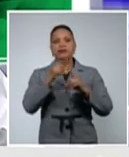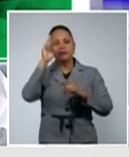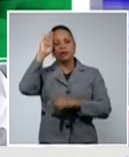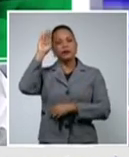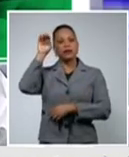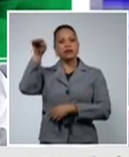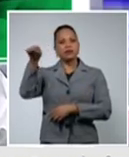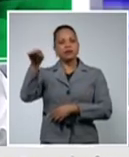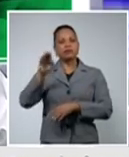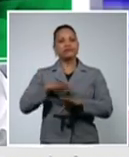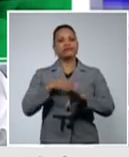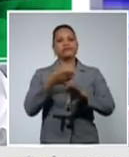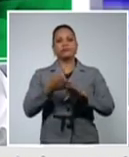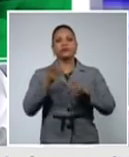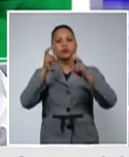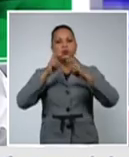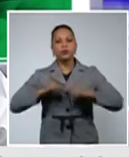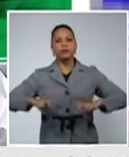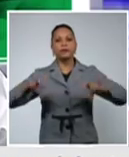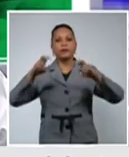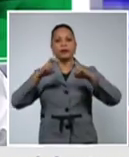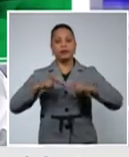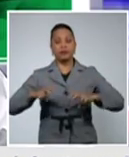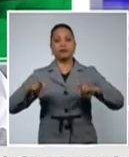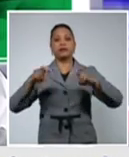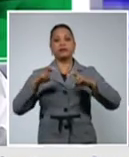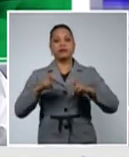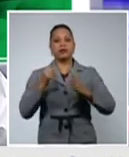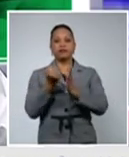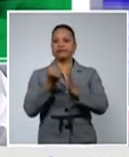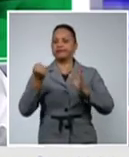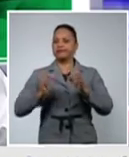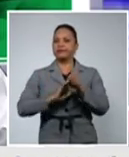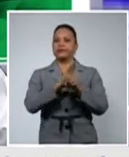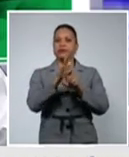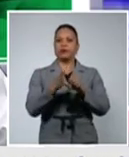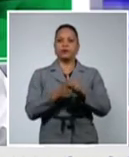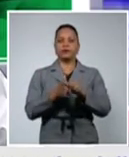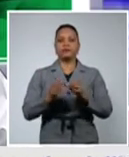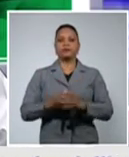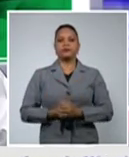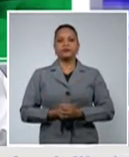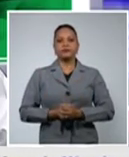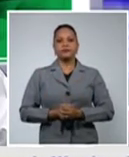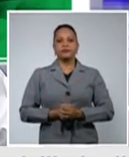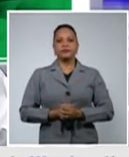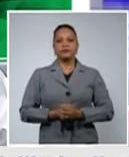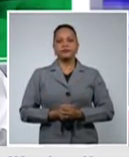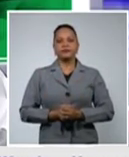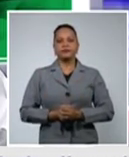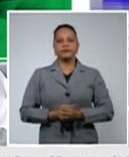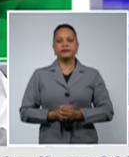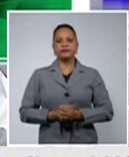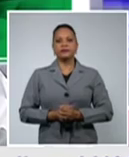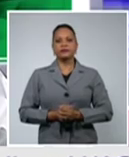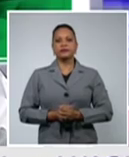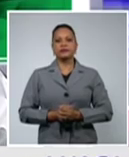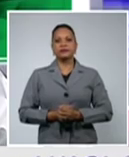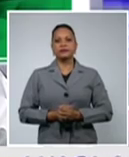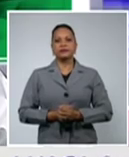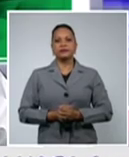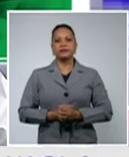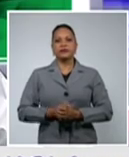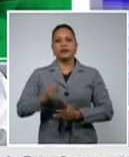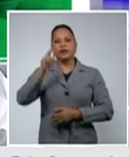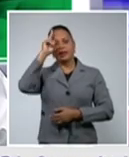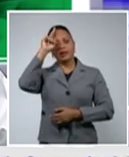y se confirmó el diagnóstico de COVID-19. Permaneció ingresada